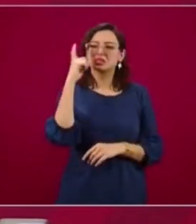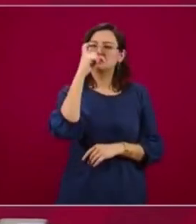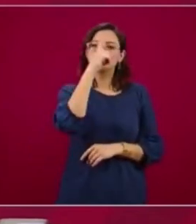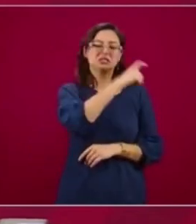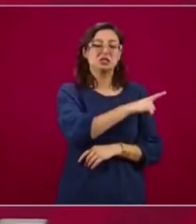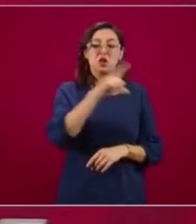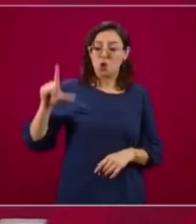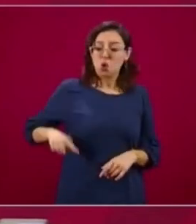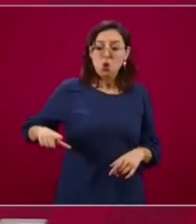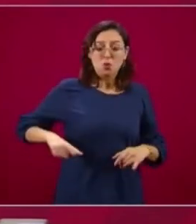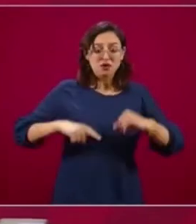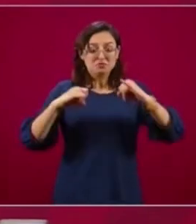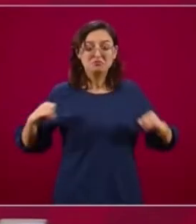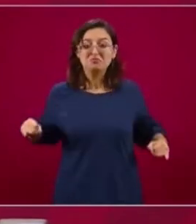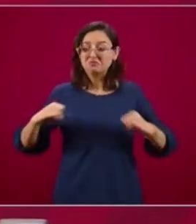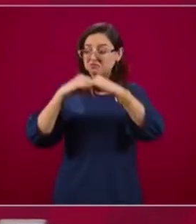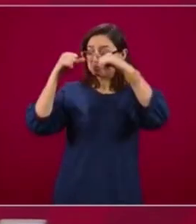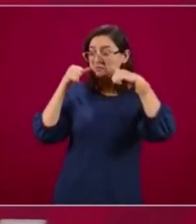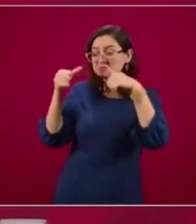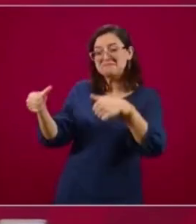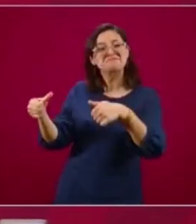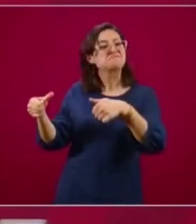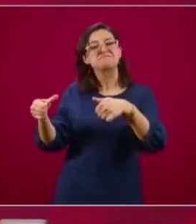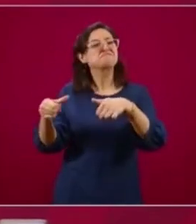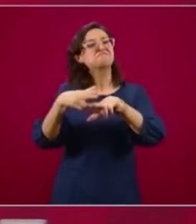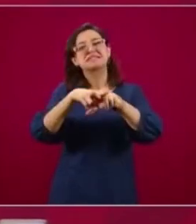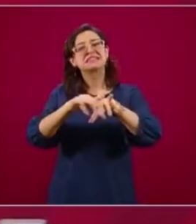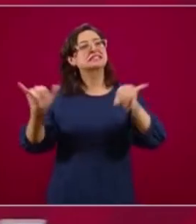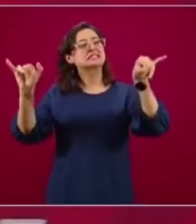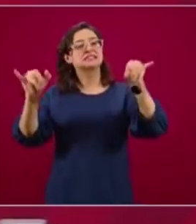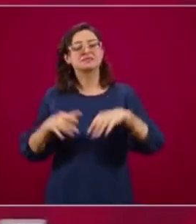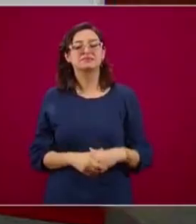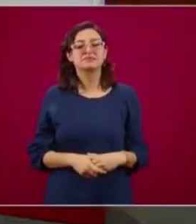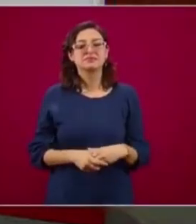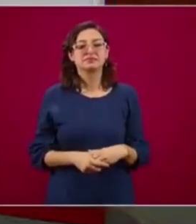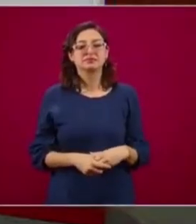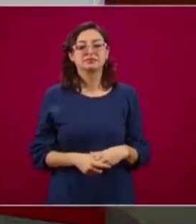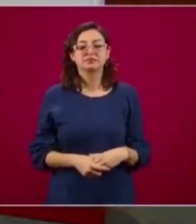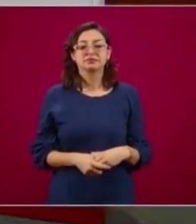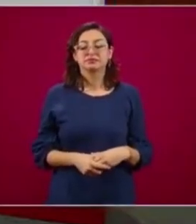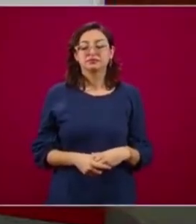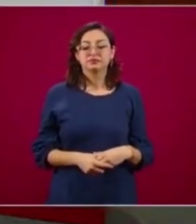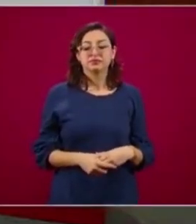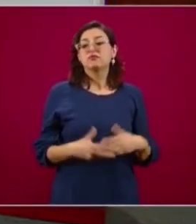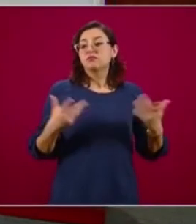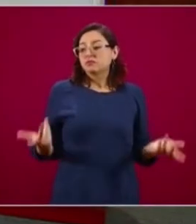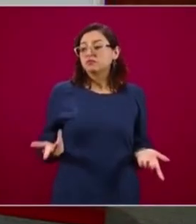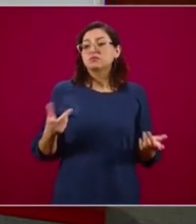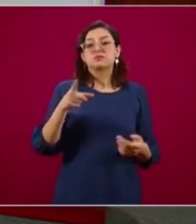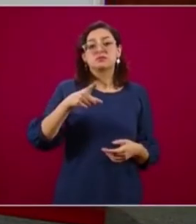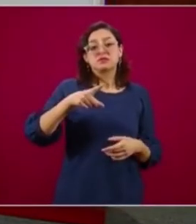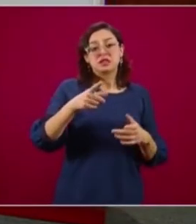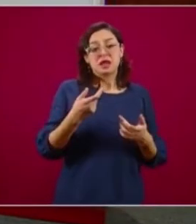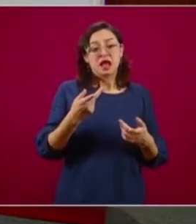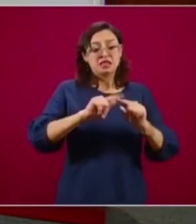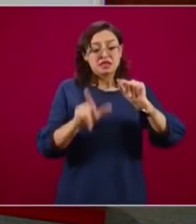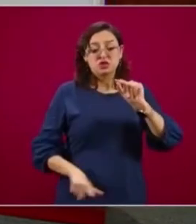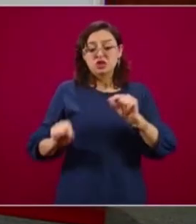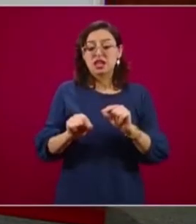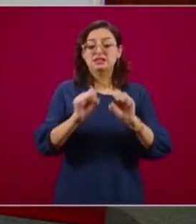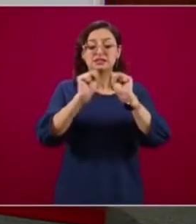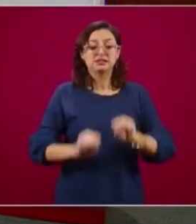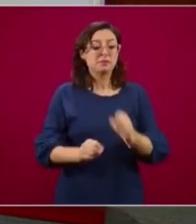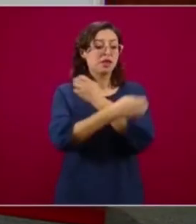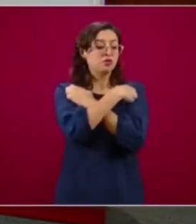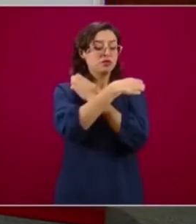instituciones del Estado. Las principales razones del abandono escolar y del rezago y la marginación del sistema educativo